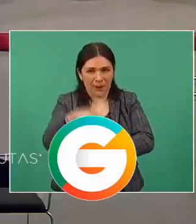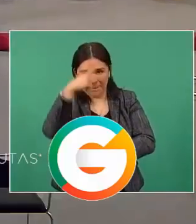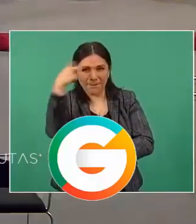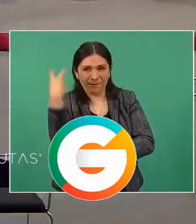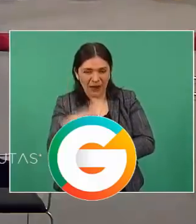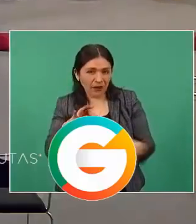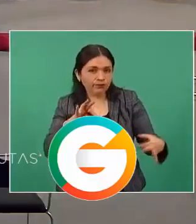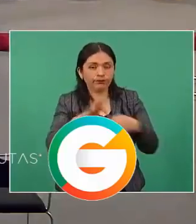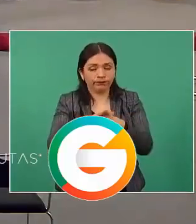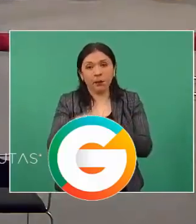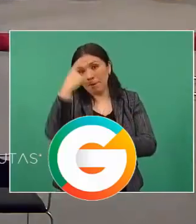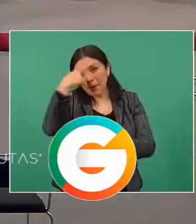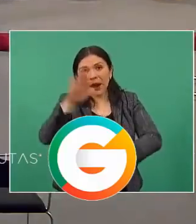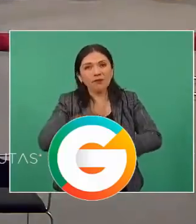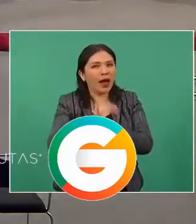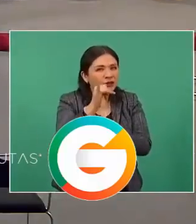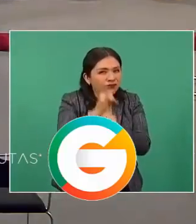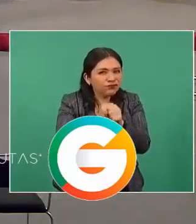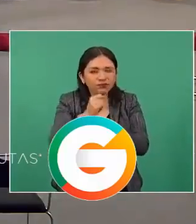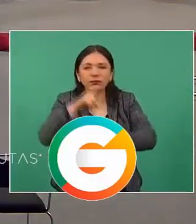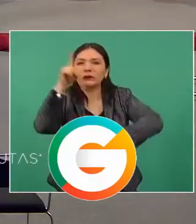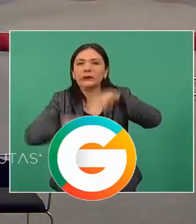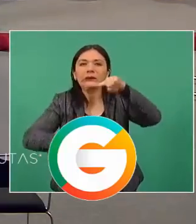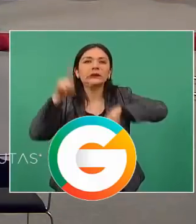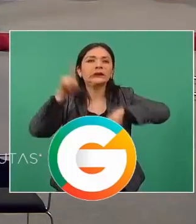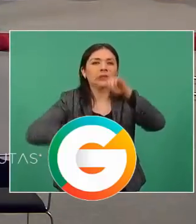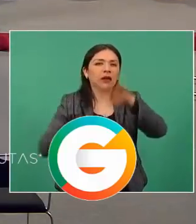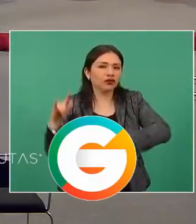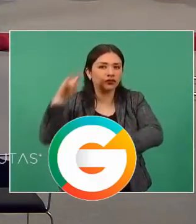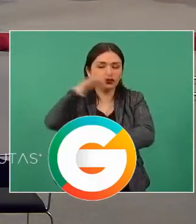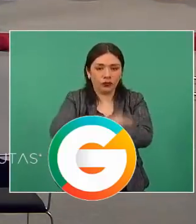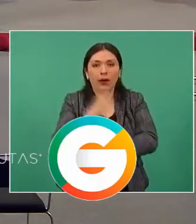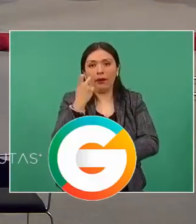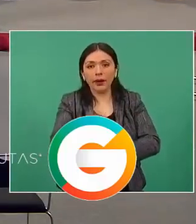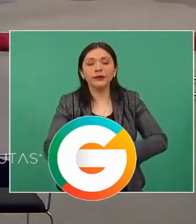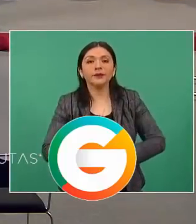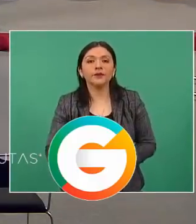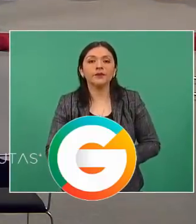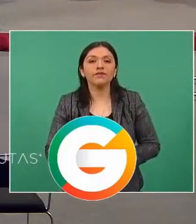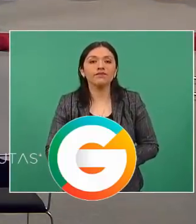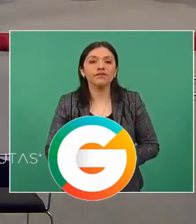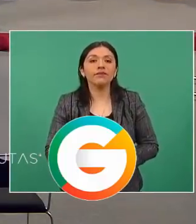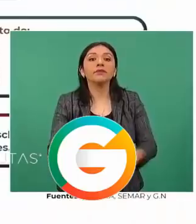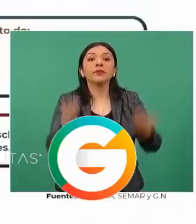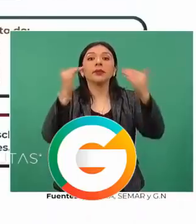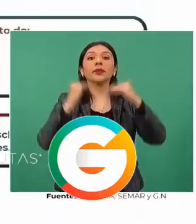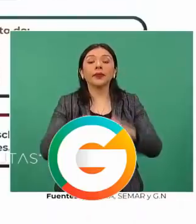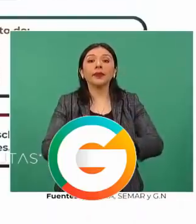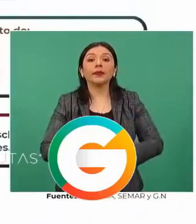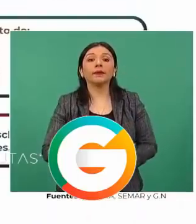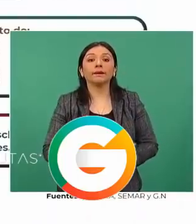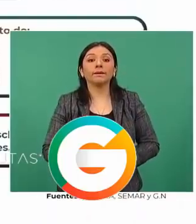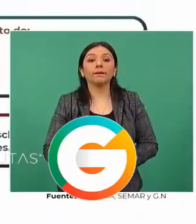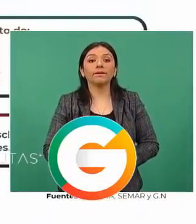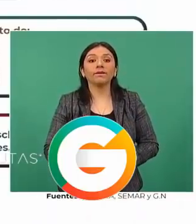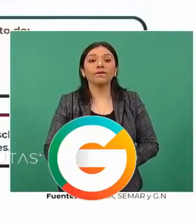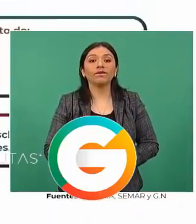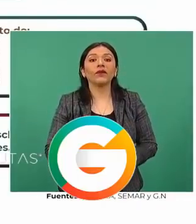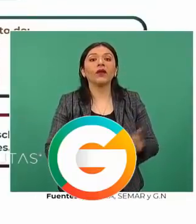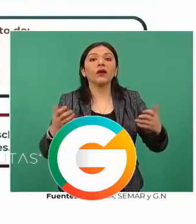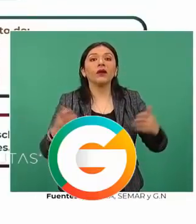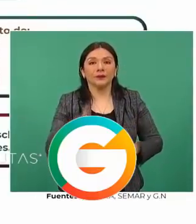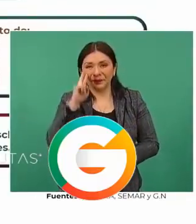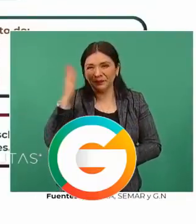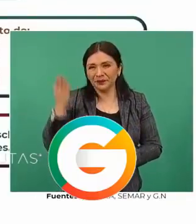hacer muchos de estos aseguramientos. Adelante, por favor. En cuanto a la actividad de inteligencia en